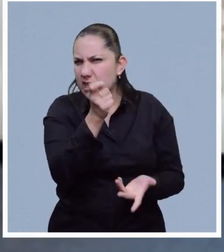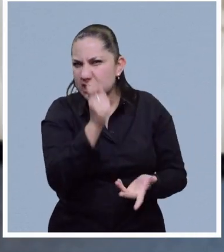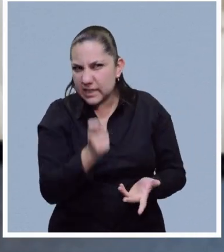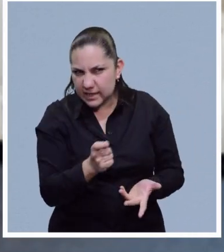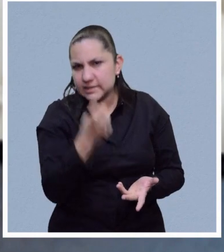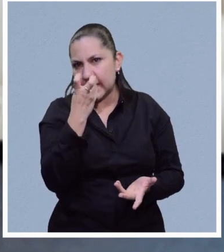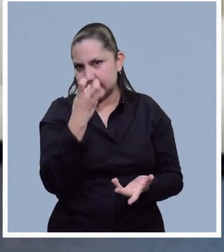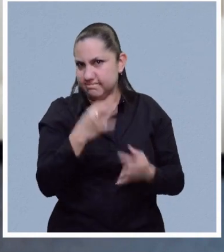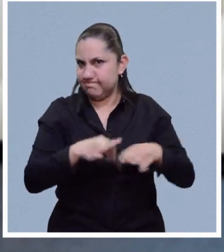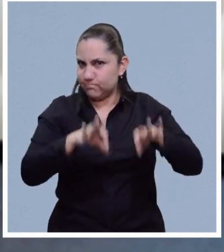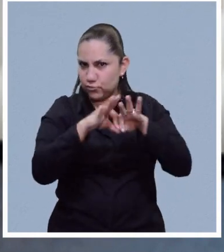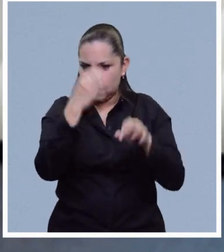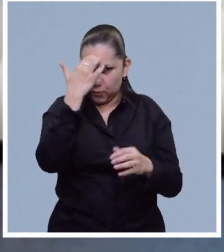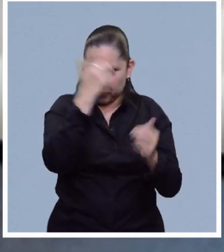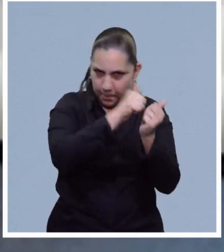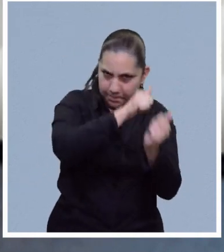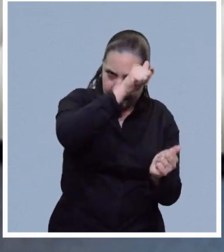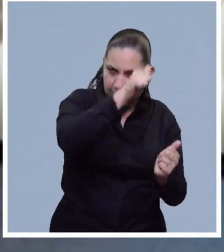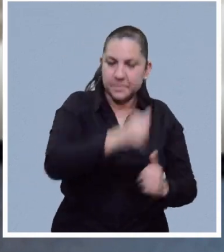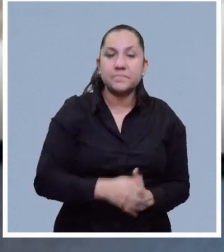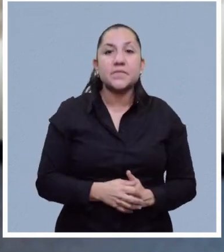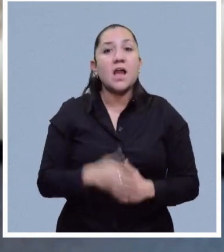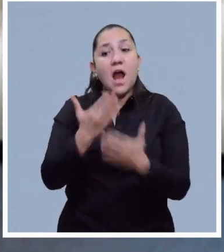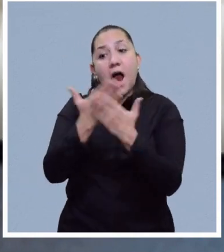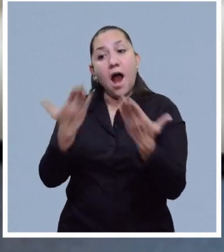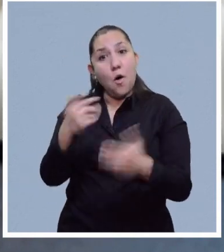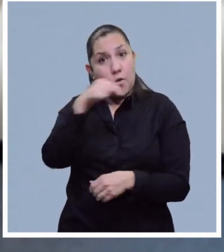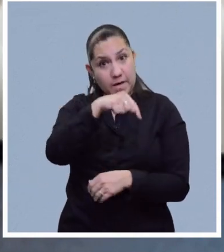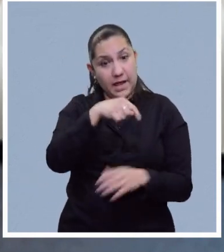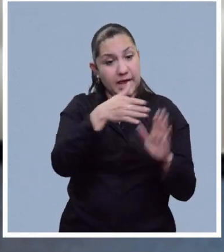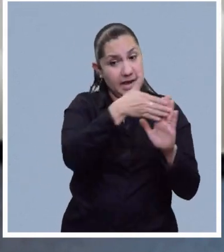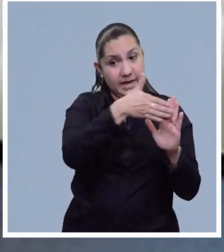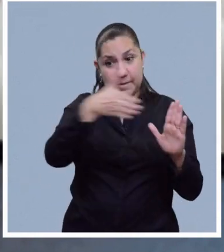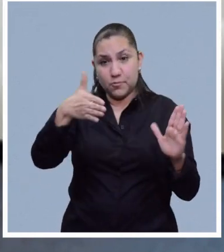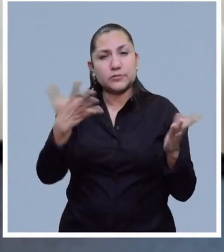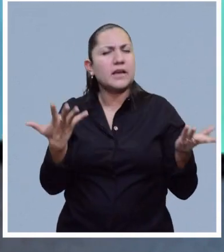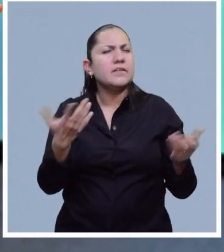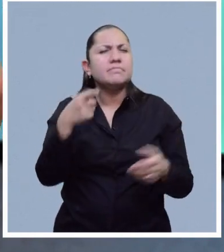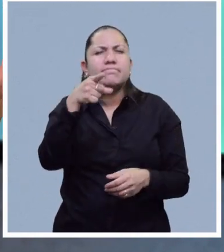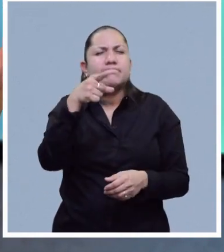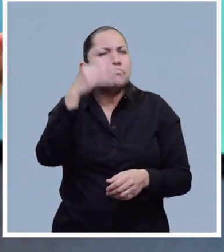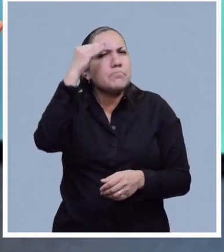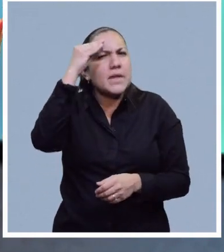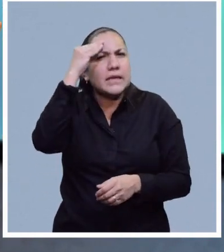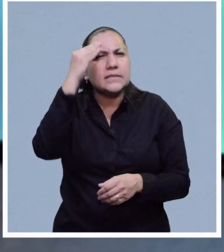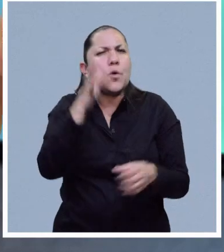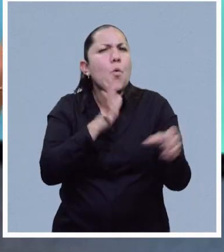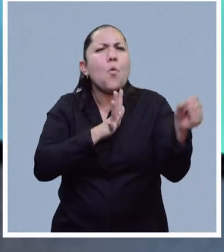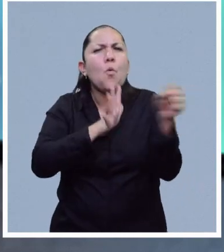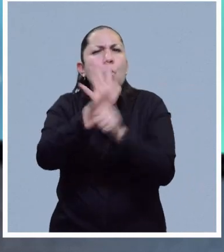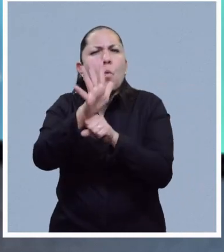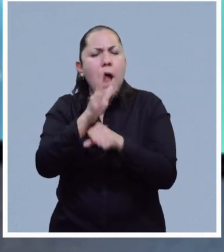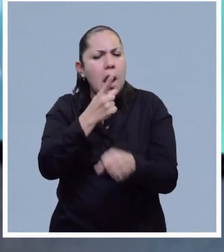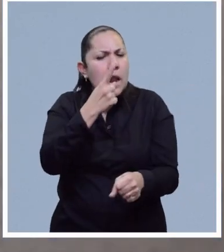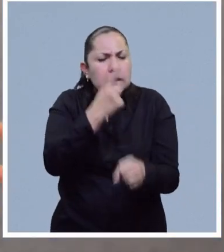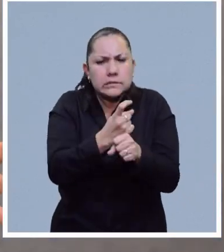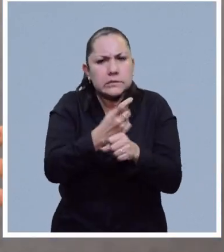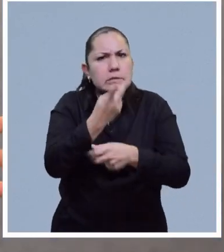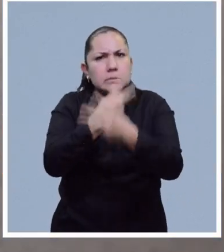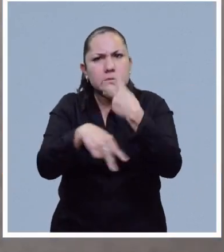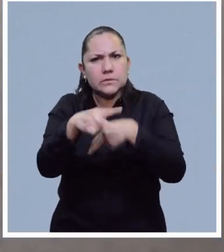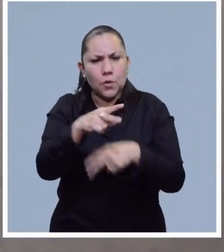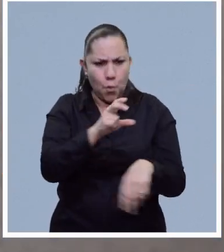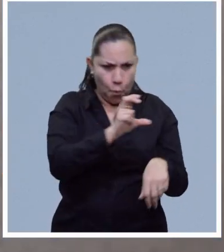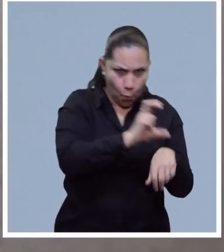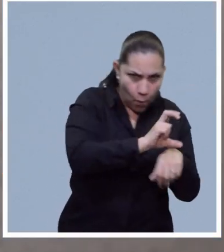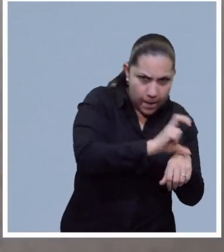Pues ahí está Nadia, nos lo explica muy bien en esta última parte del reportaje. Viri, ¿tú qué consideras que fue primero, el huevo o la gallina? Uy, Pau,